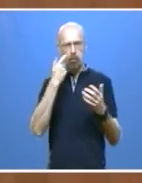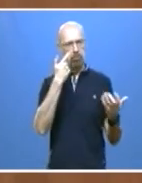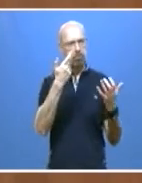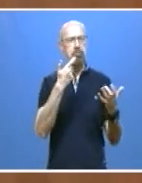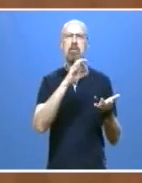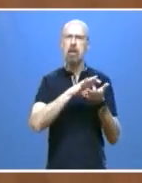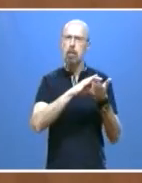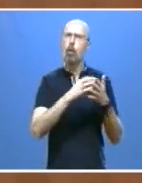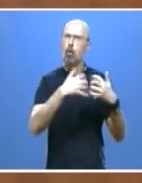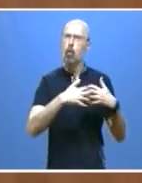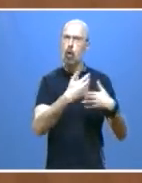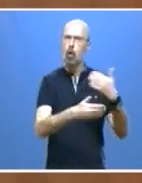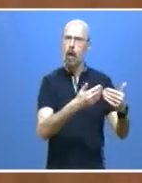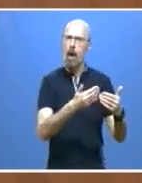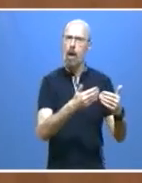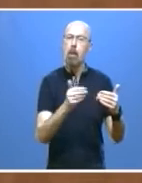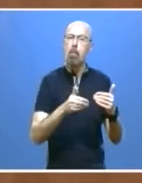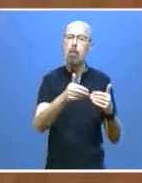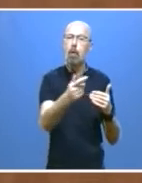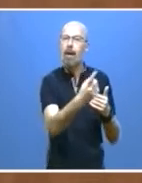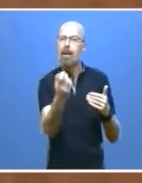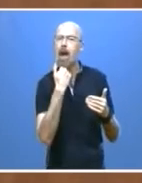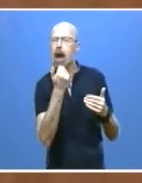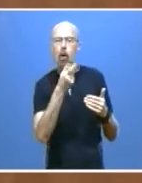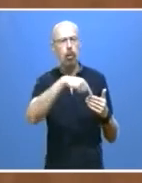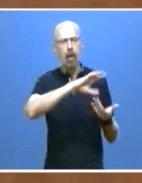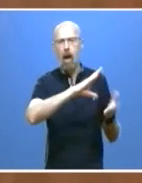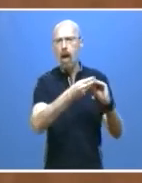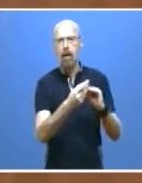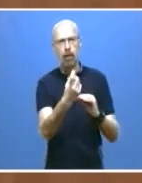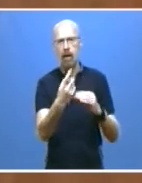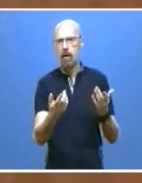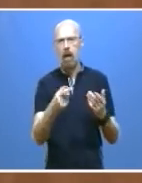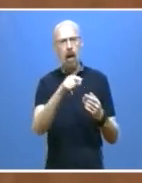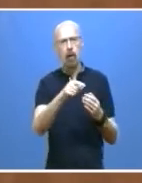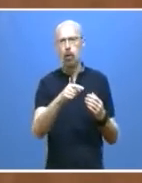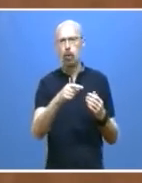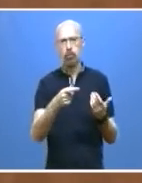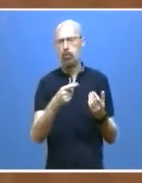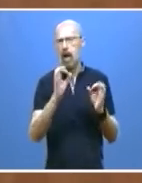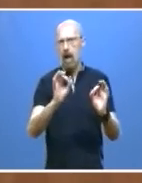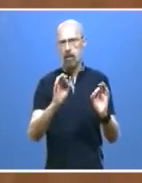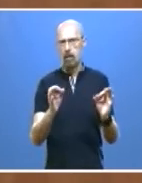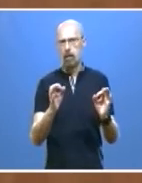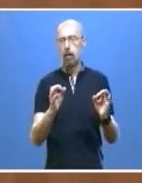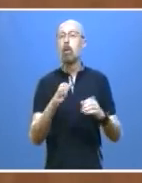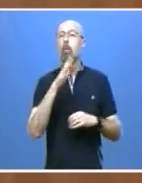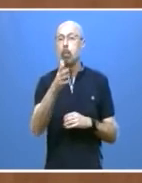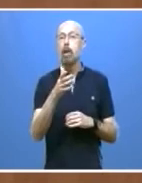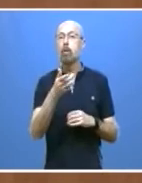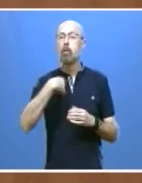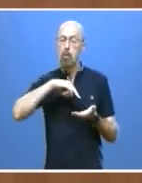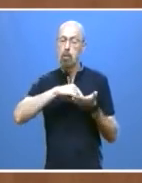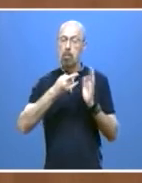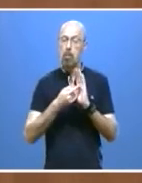nuevas necesidades. Es un compromiso irrenunciable. A ello va a contribuir el Plan de Inversiones Sociales Prioritarias